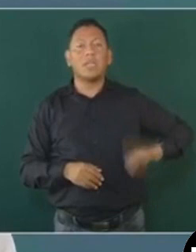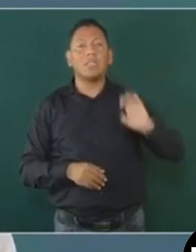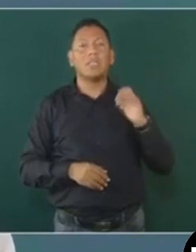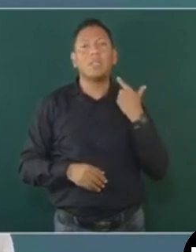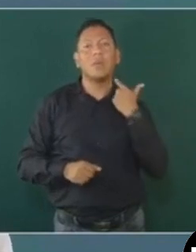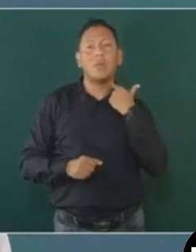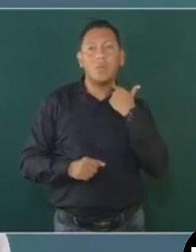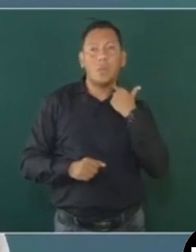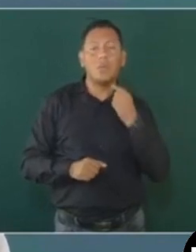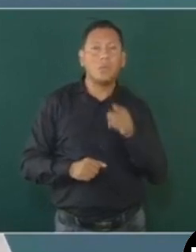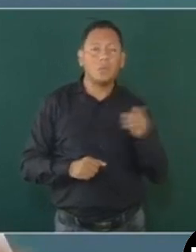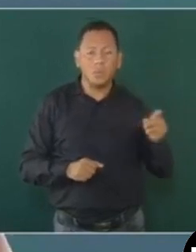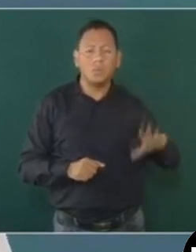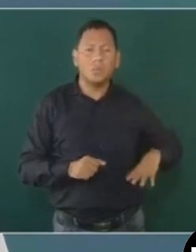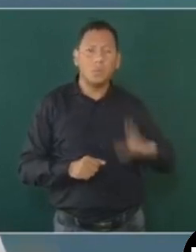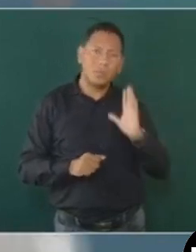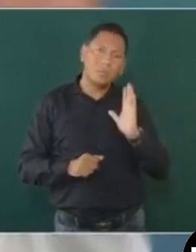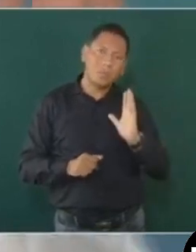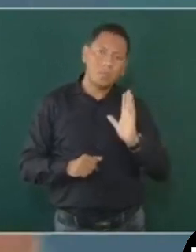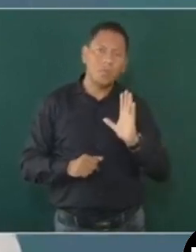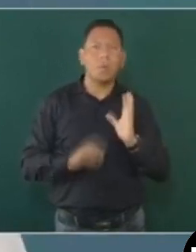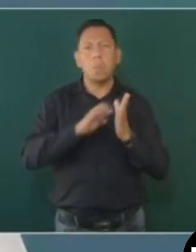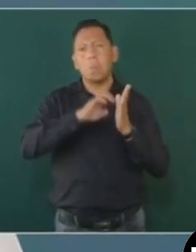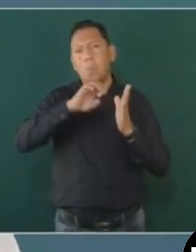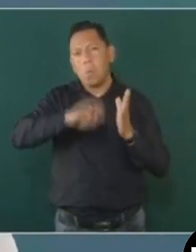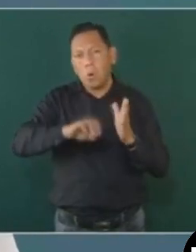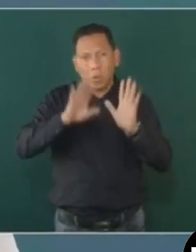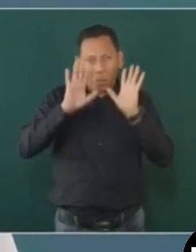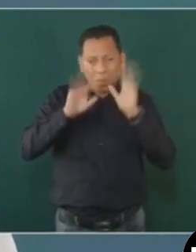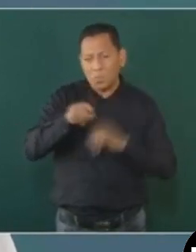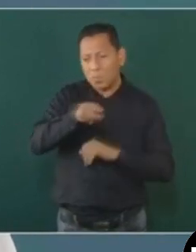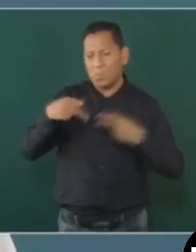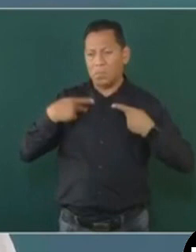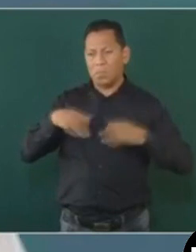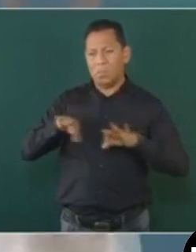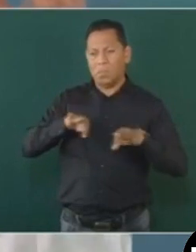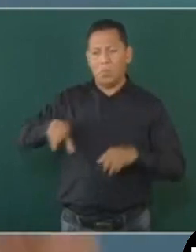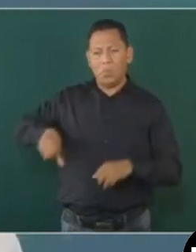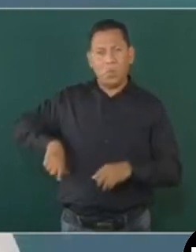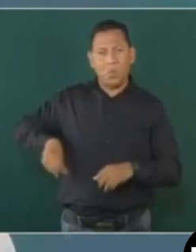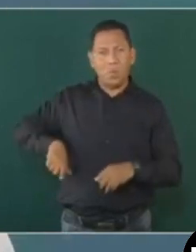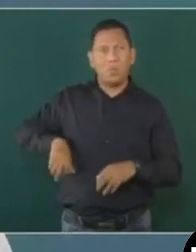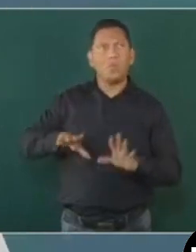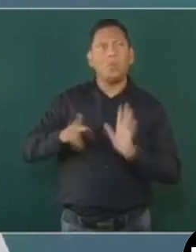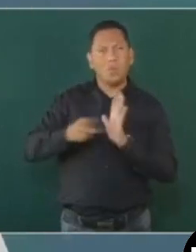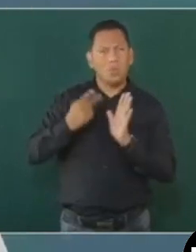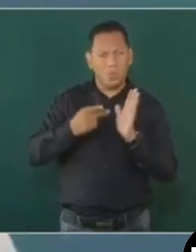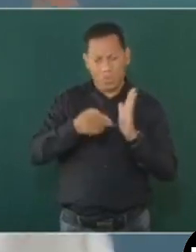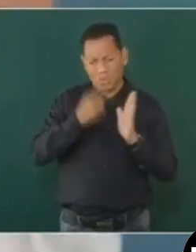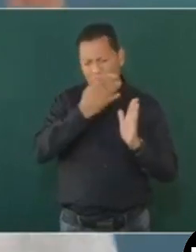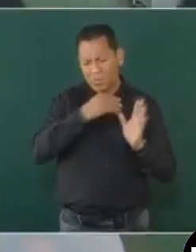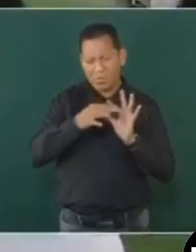si alguien ganaba, lo he explicado en otras ocasiones,